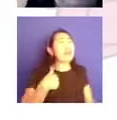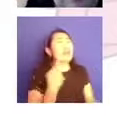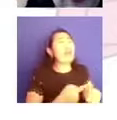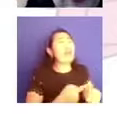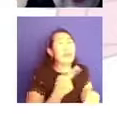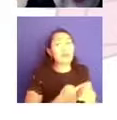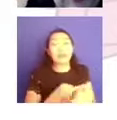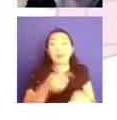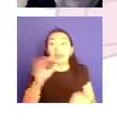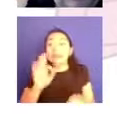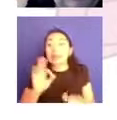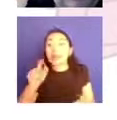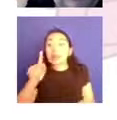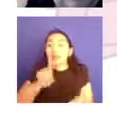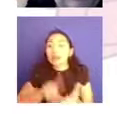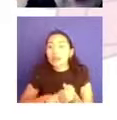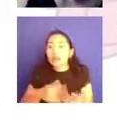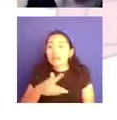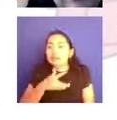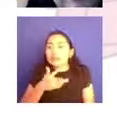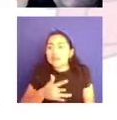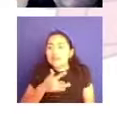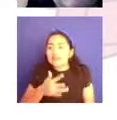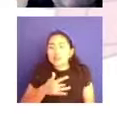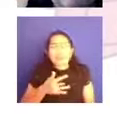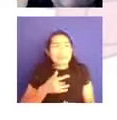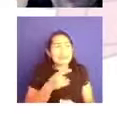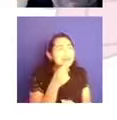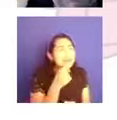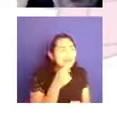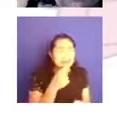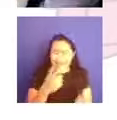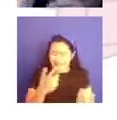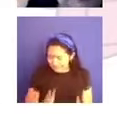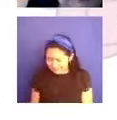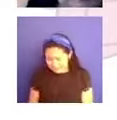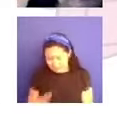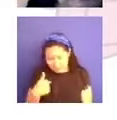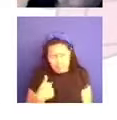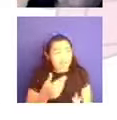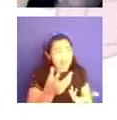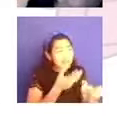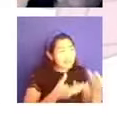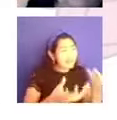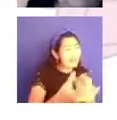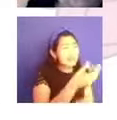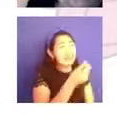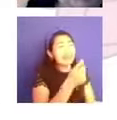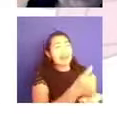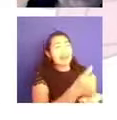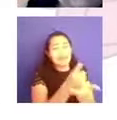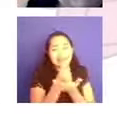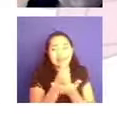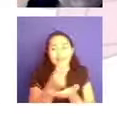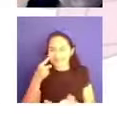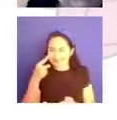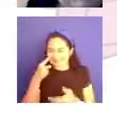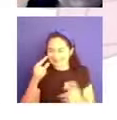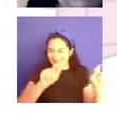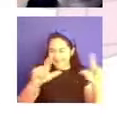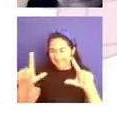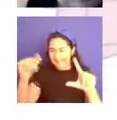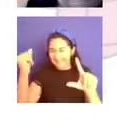un proceso de empatía y de resignificación. Por eso, en esta diapositiva les pongo, este